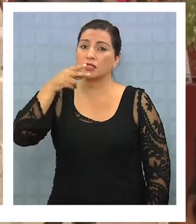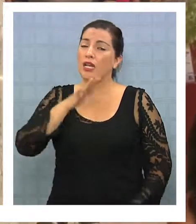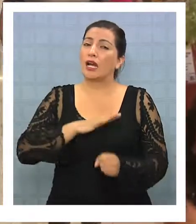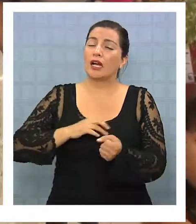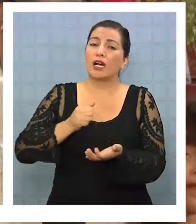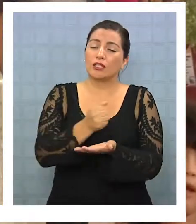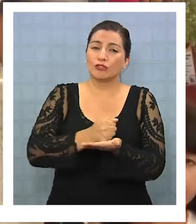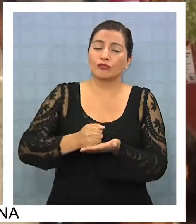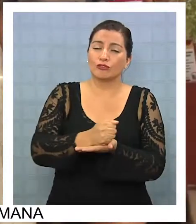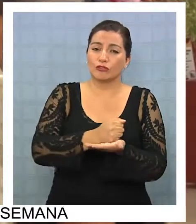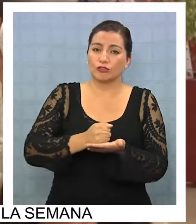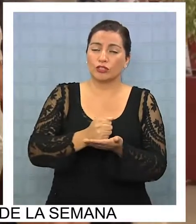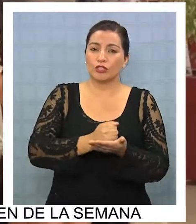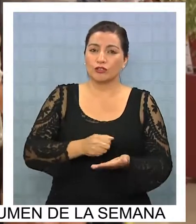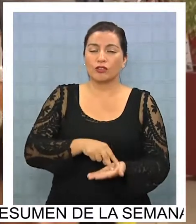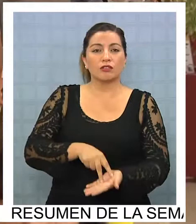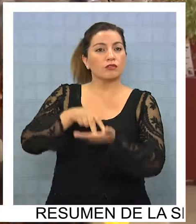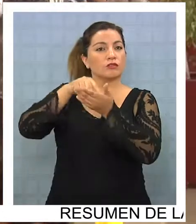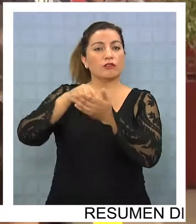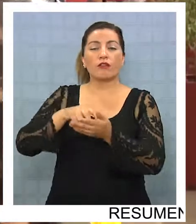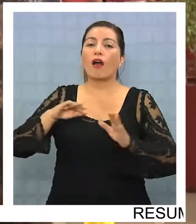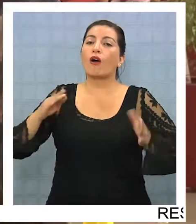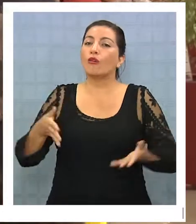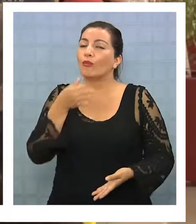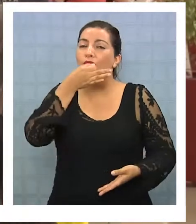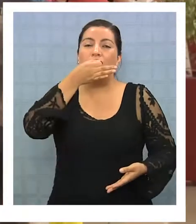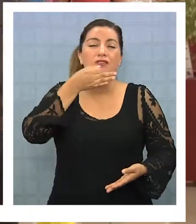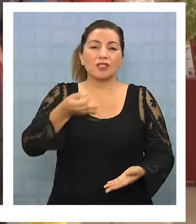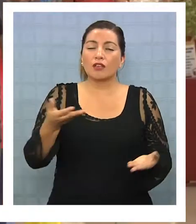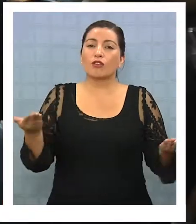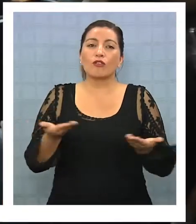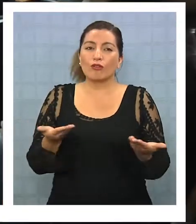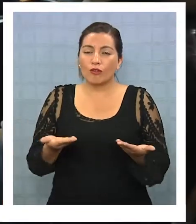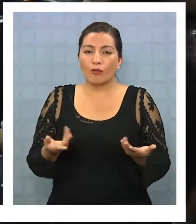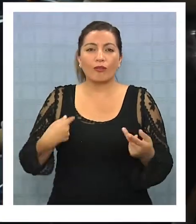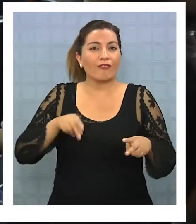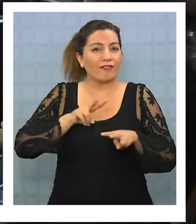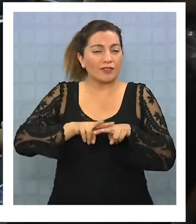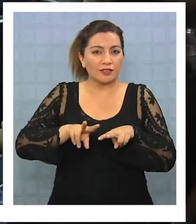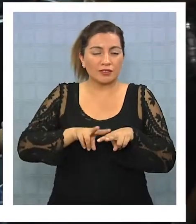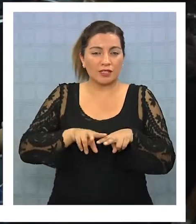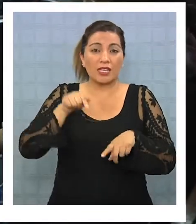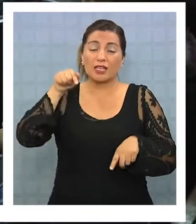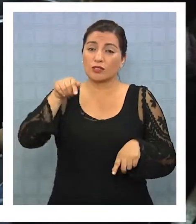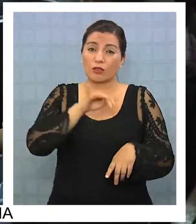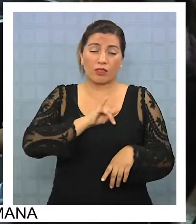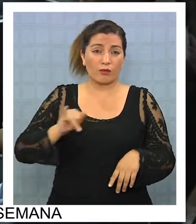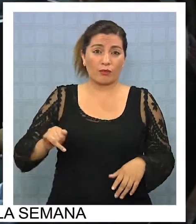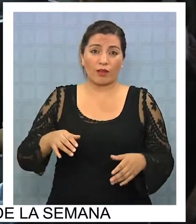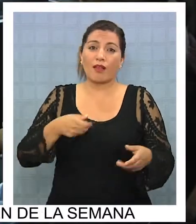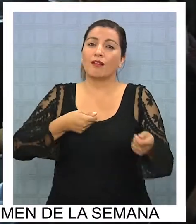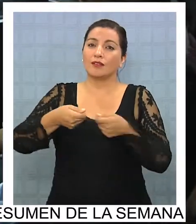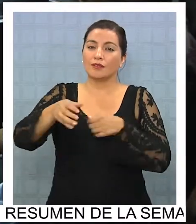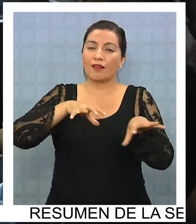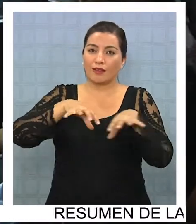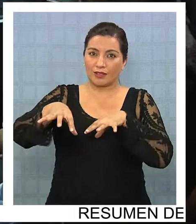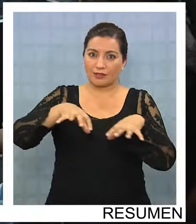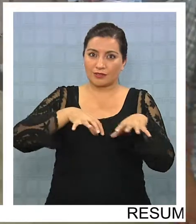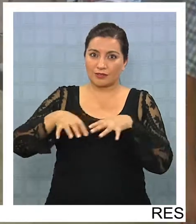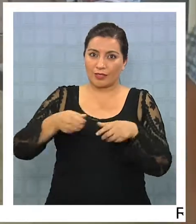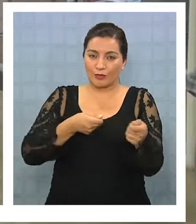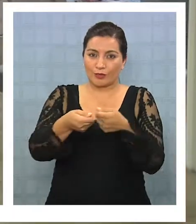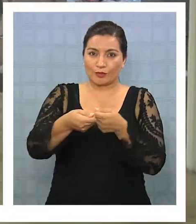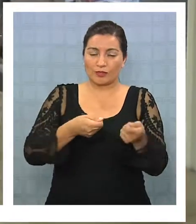Zona Franca, señala que todavía no se puede medir con precisión si el incidente reciente ha tenido un efecto en la actividad comercial de Zona